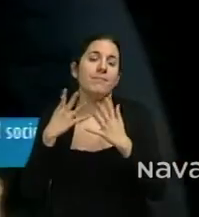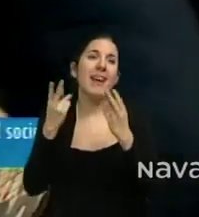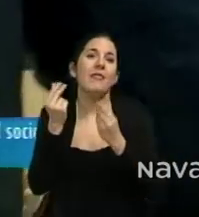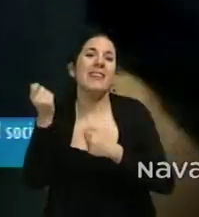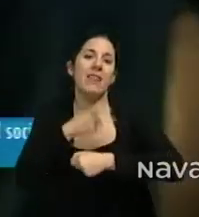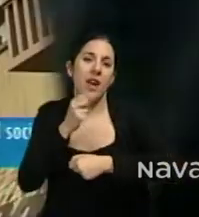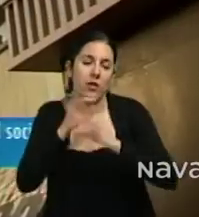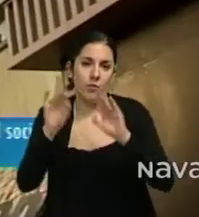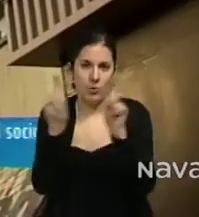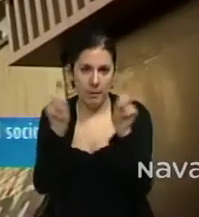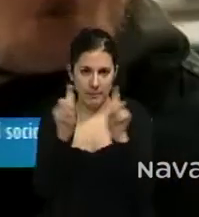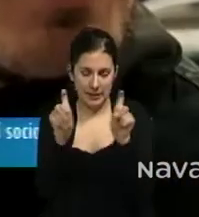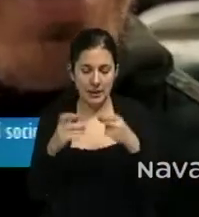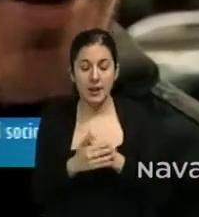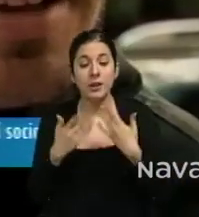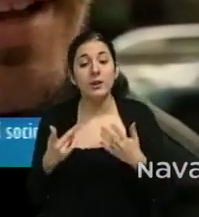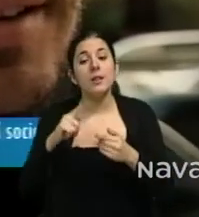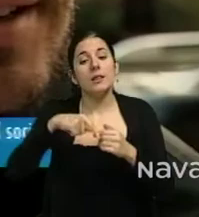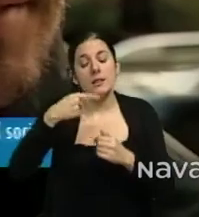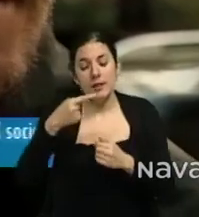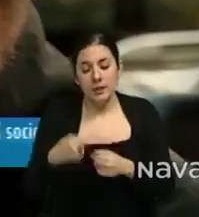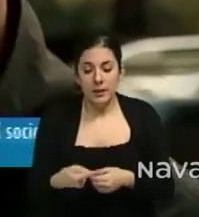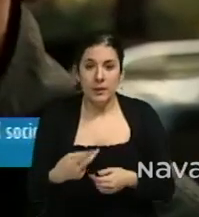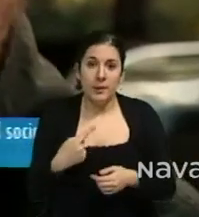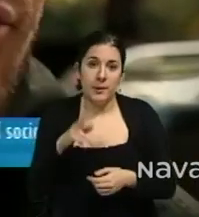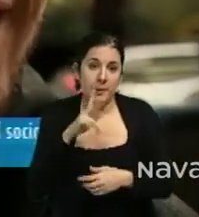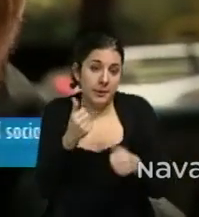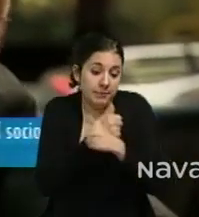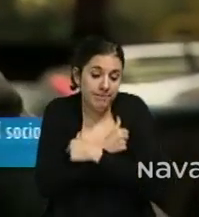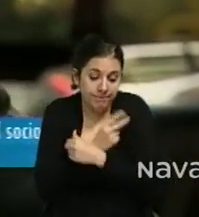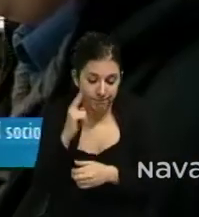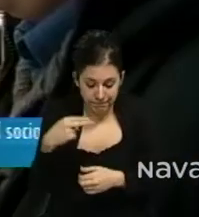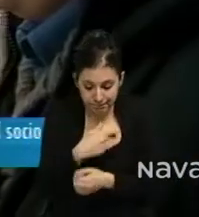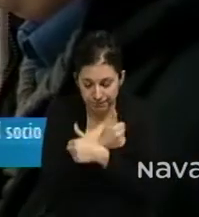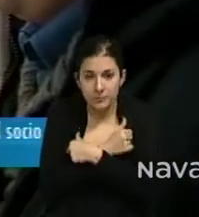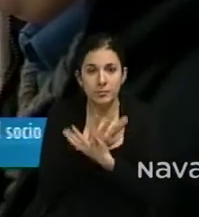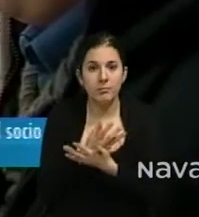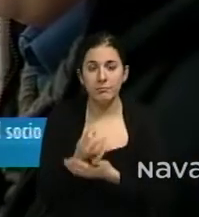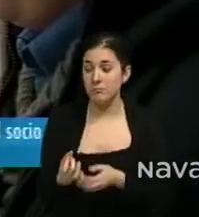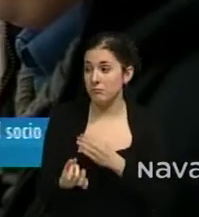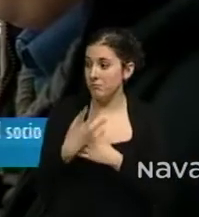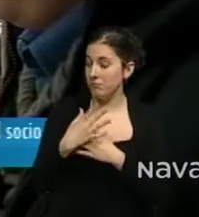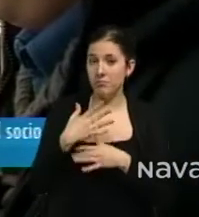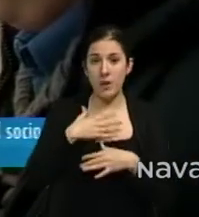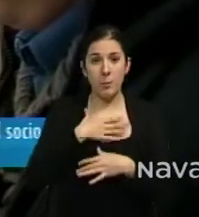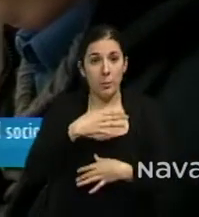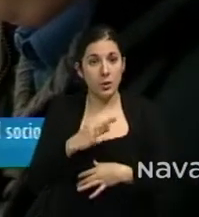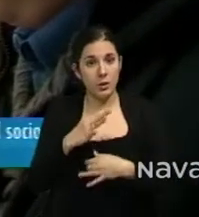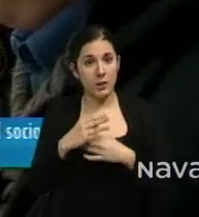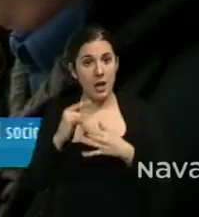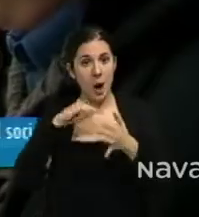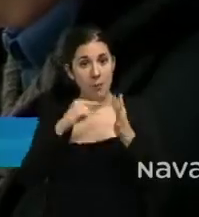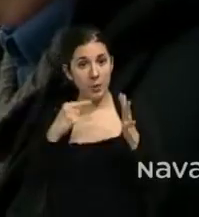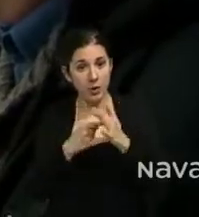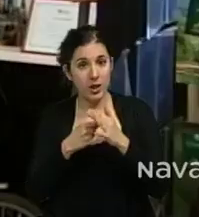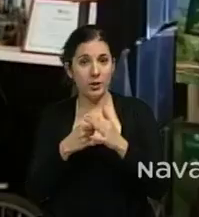Entonces, posteriormente, pues estaba en situación de desempleo, y surgió la posibilidad de descubrir el proyecto